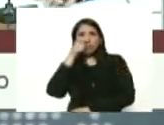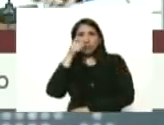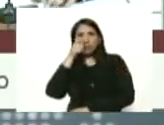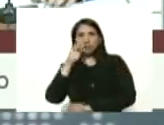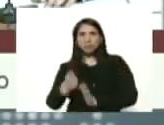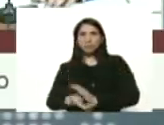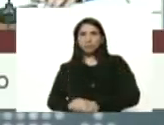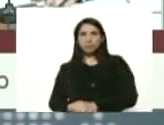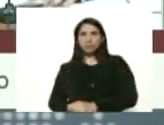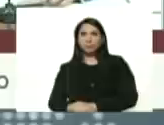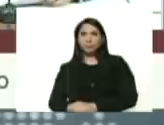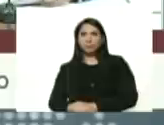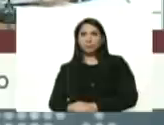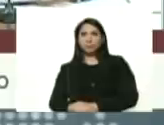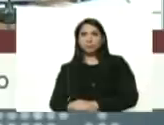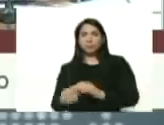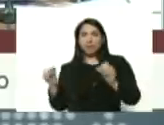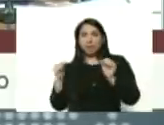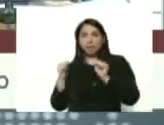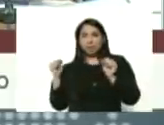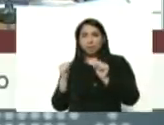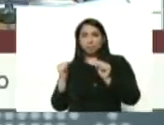de Mérida